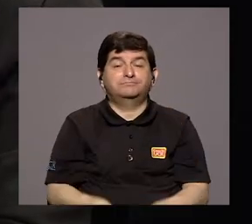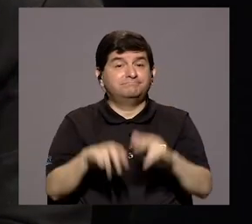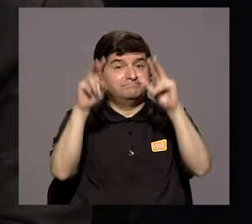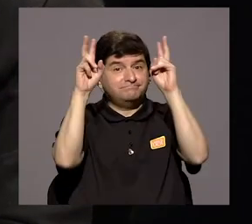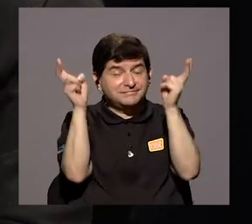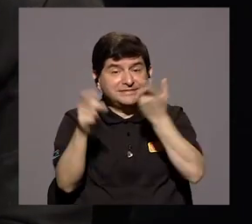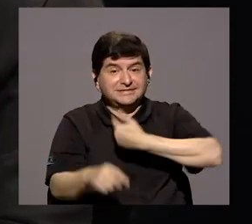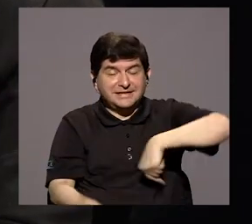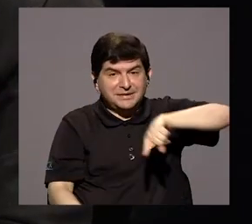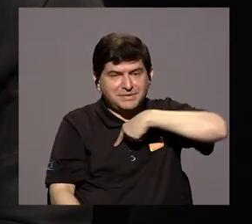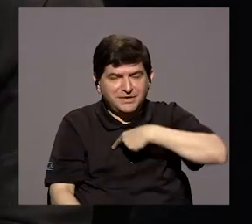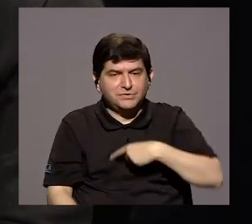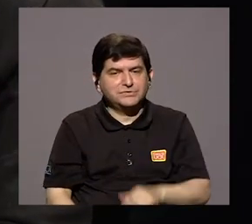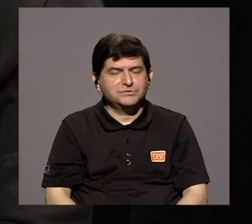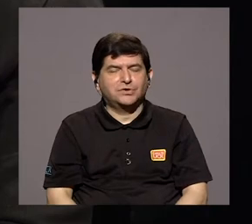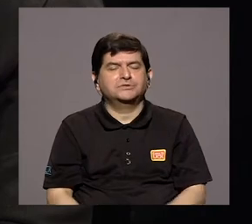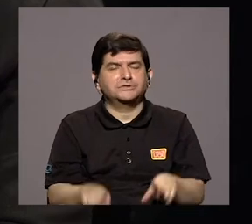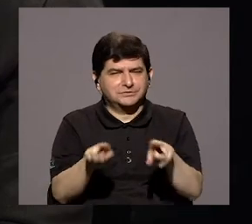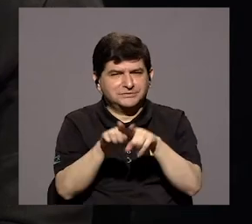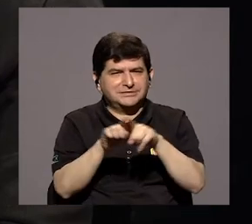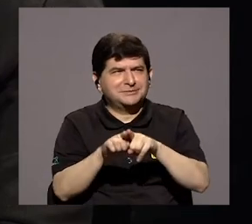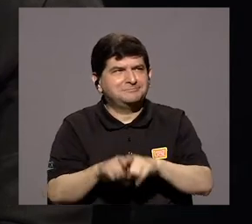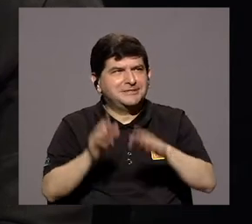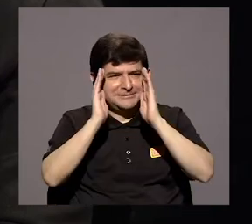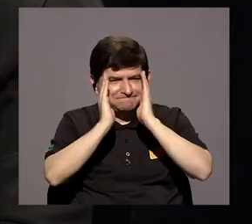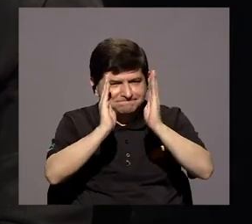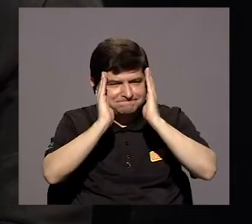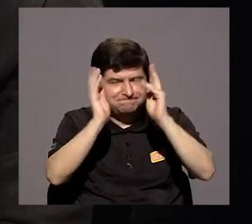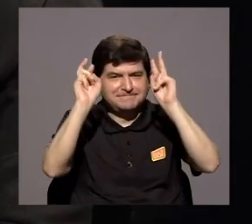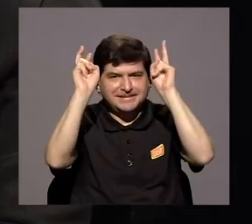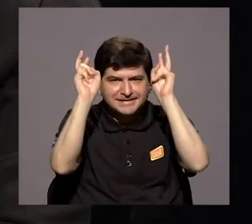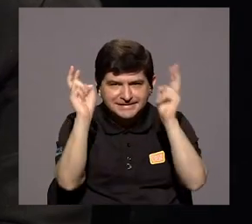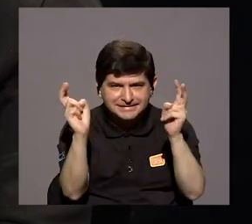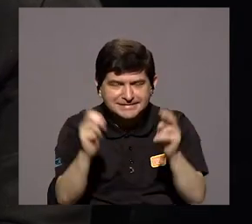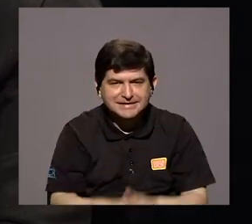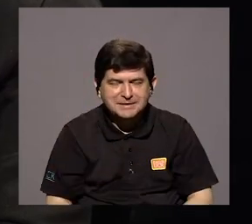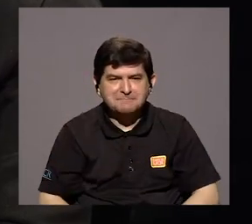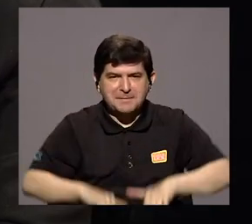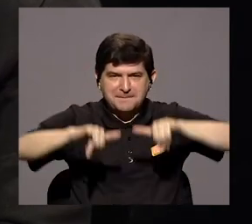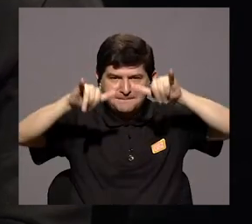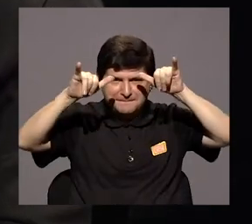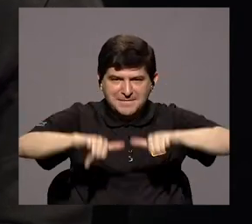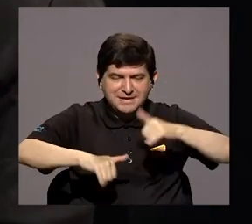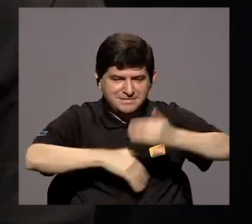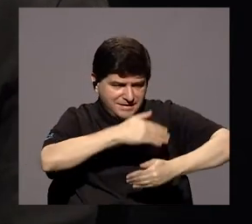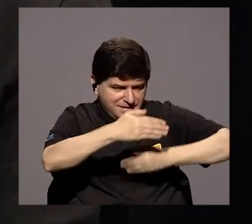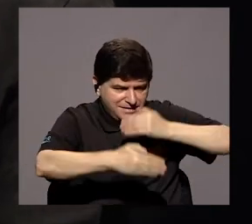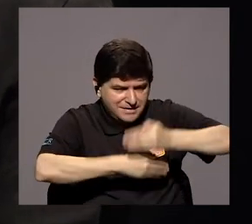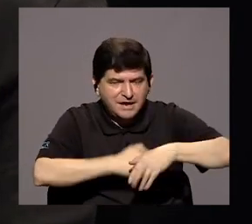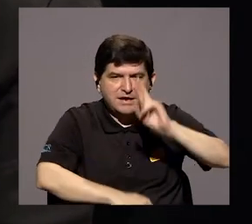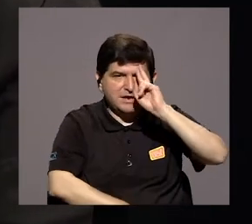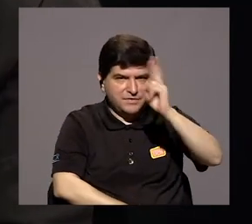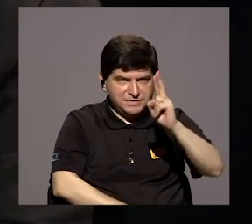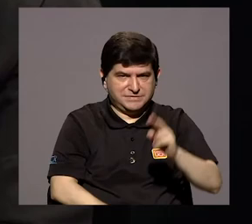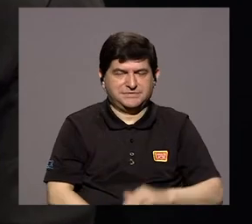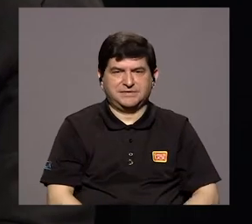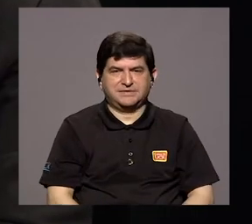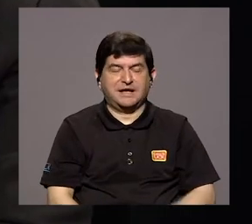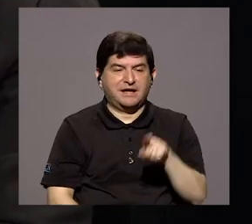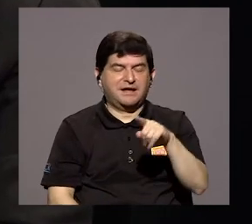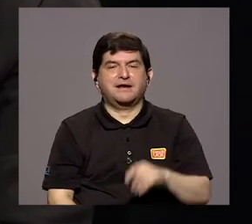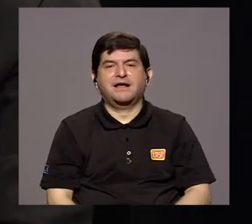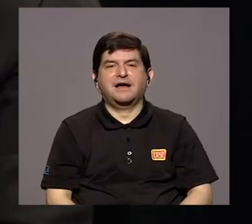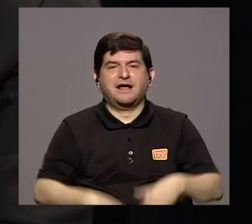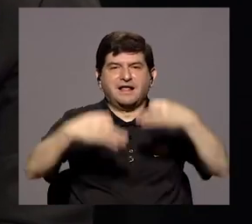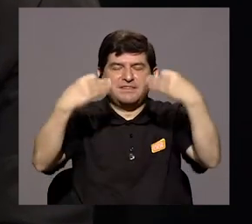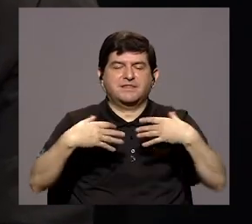que hemos estado también bastante ocupados con el tema del establecimiento de protocolos que respeten las medidas sanitarias